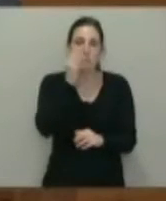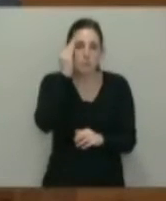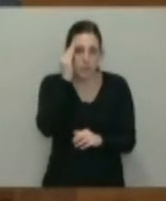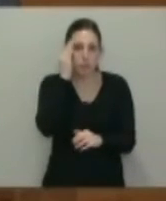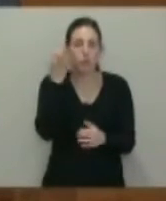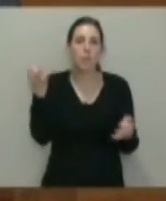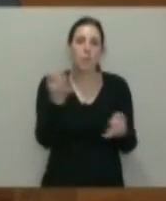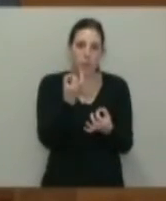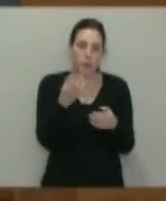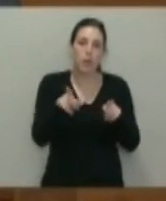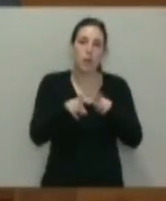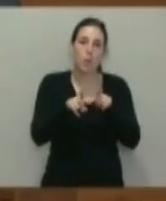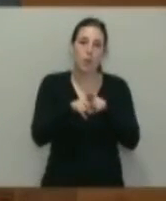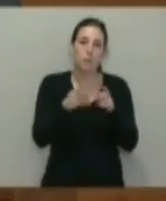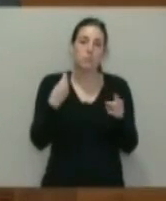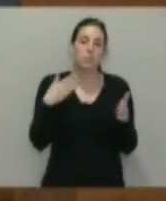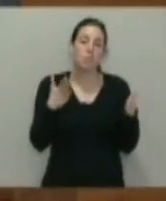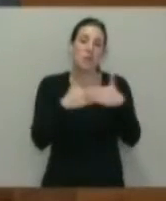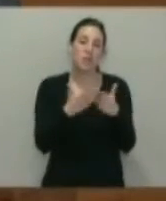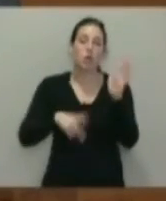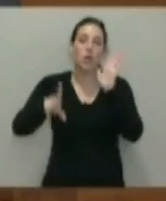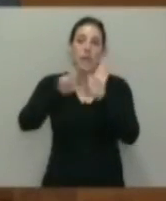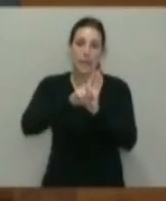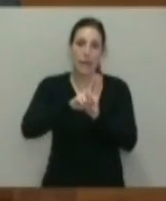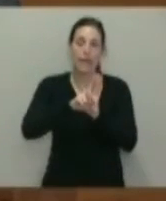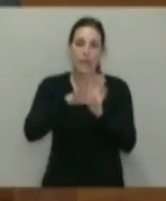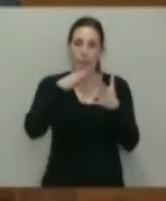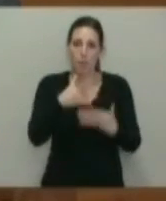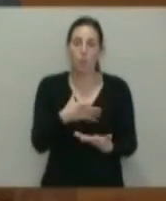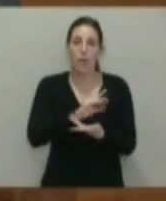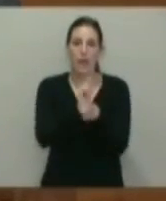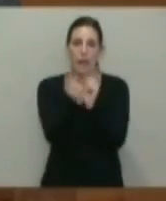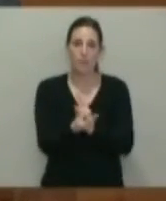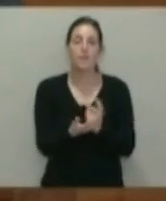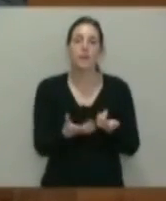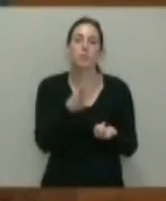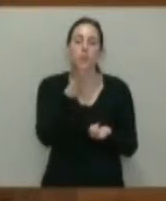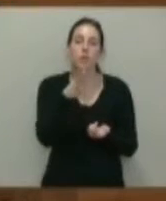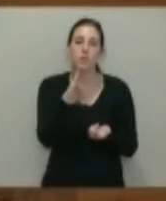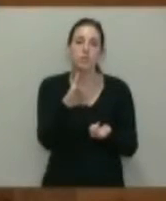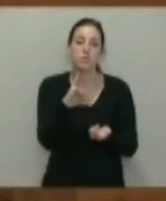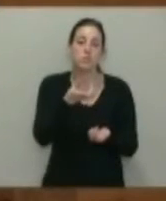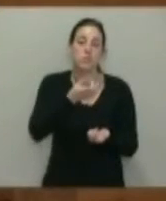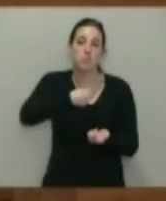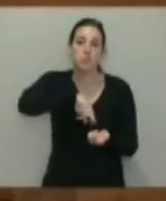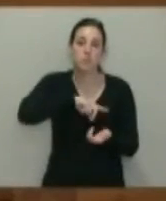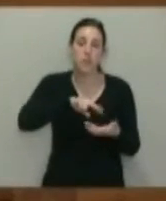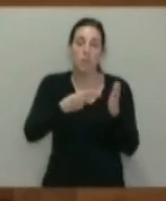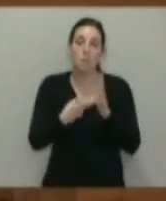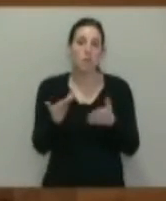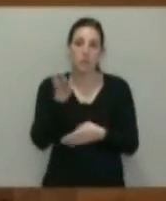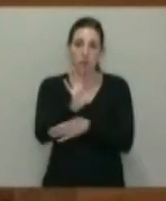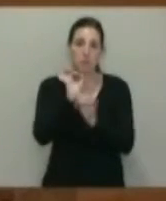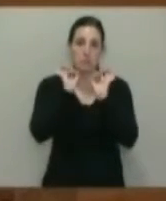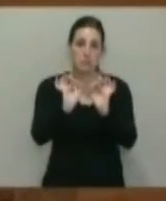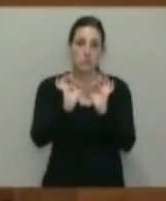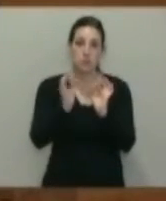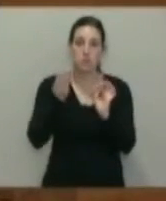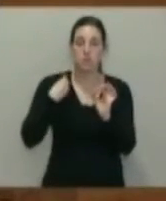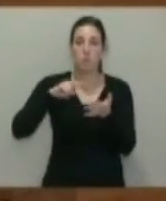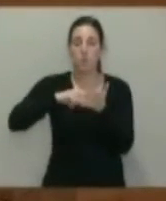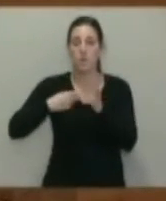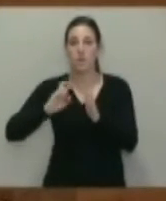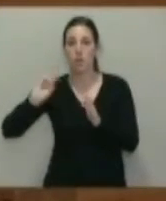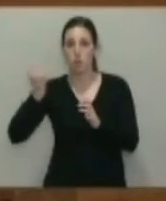era actuar en ese marco legal que ya les digo que está vigente, será el sentido de nuestra enmienda. Creo que en ese sentido iban las otras